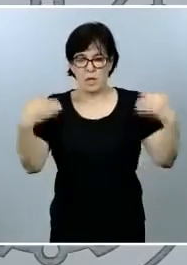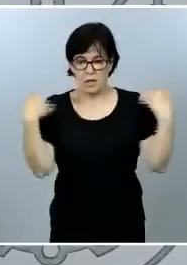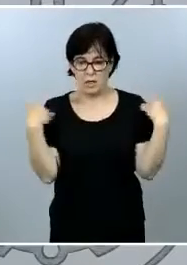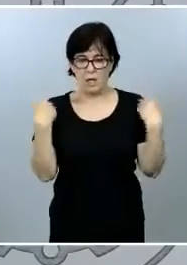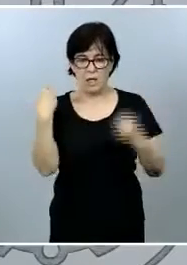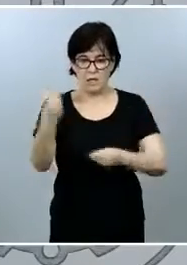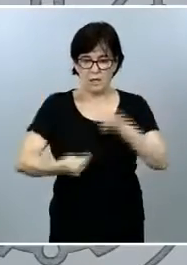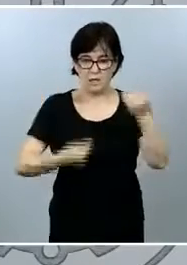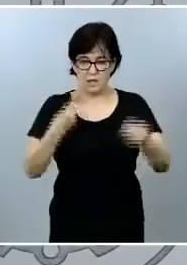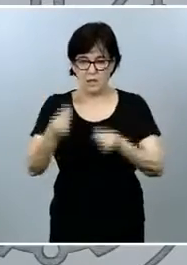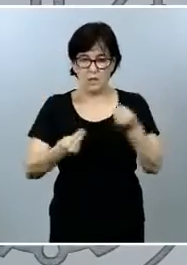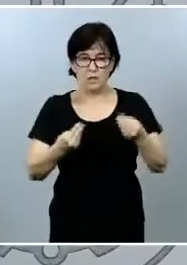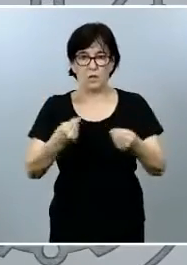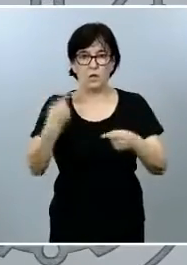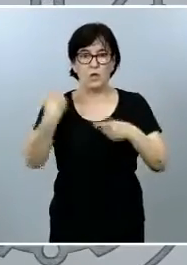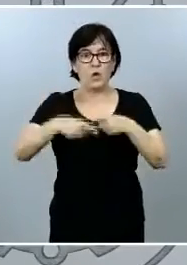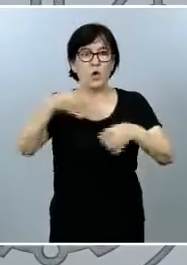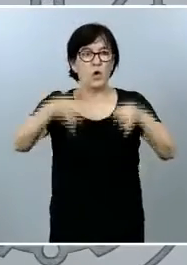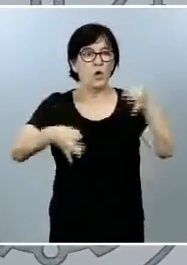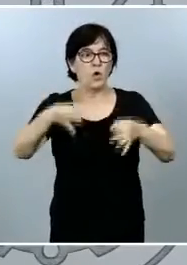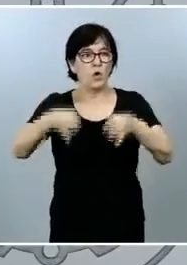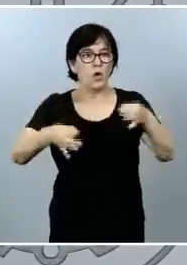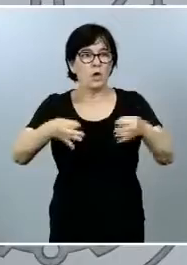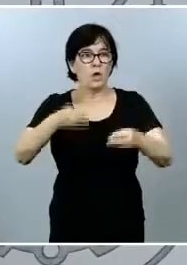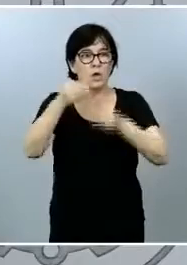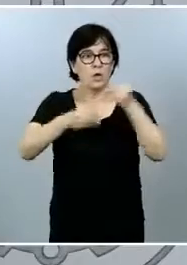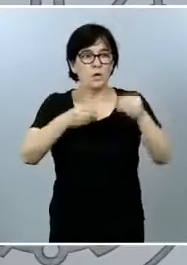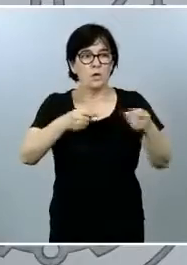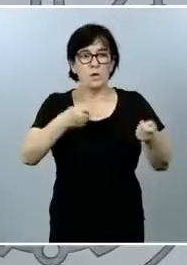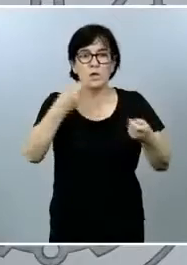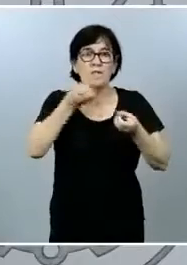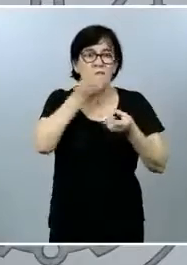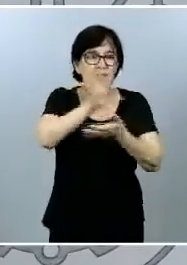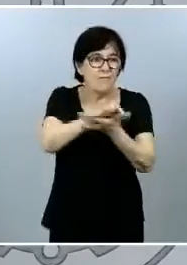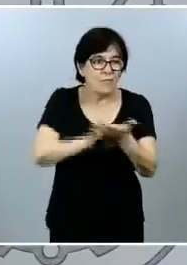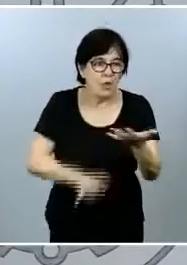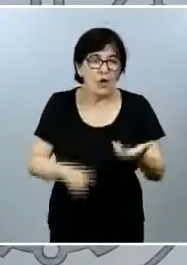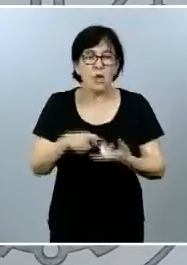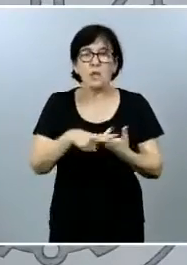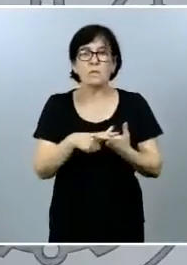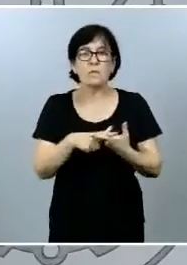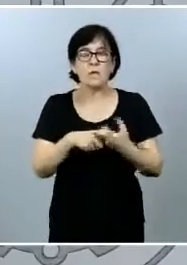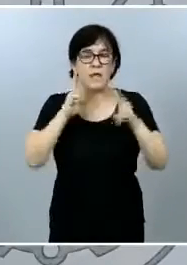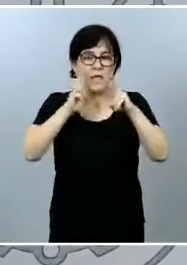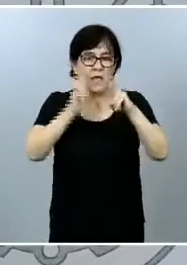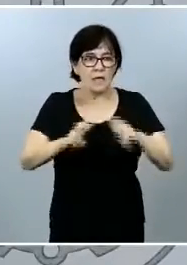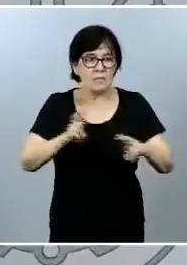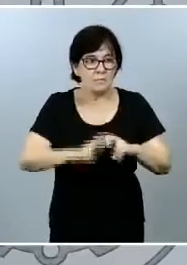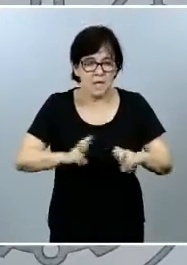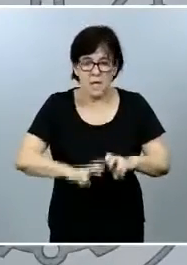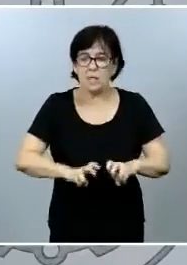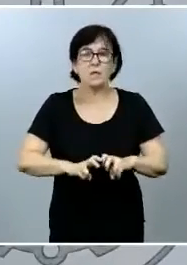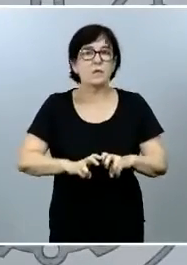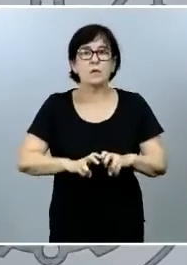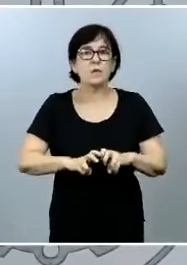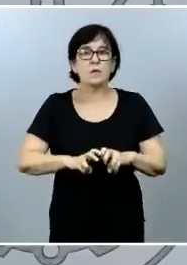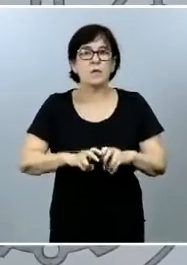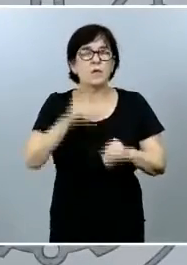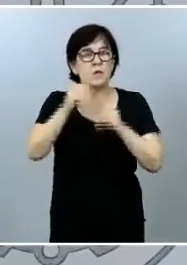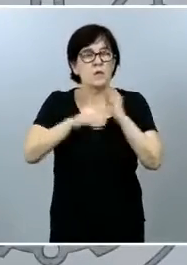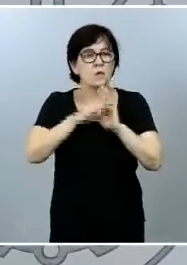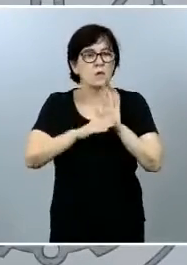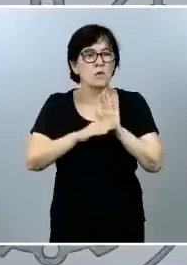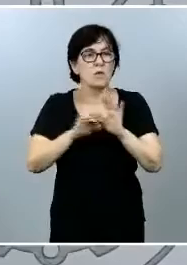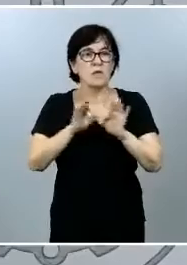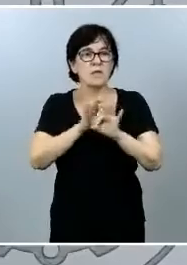auxilio judicial evacuaron las tareas los informes las investigaciones que hicieron en ese marco sin ningún